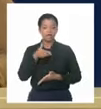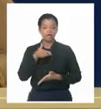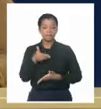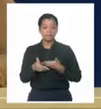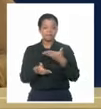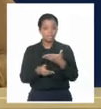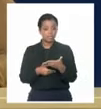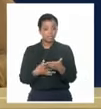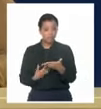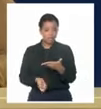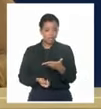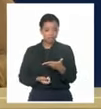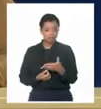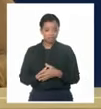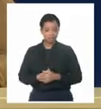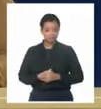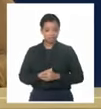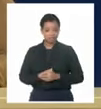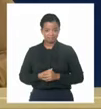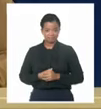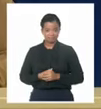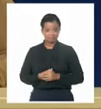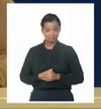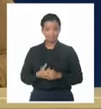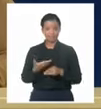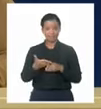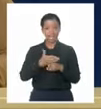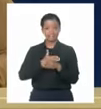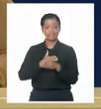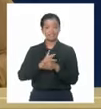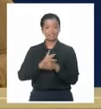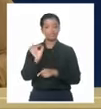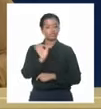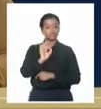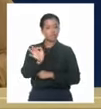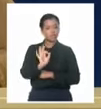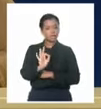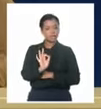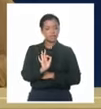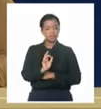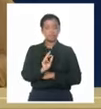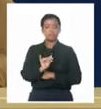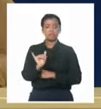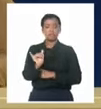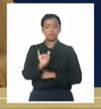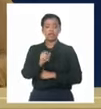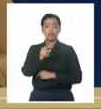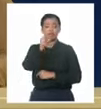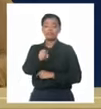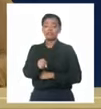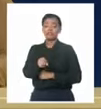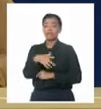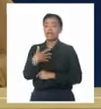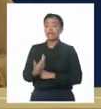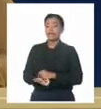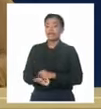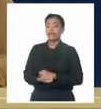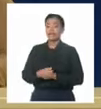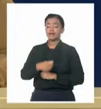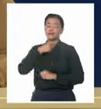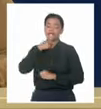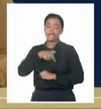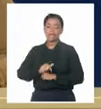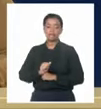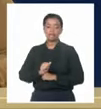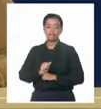hubieran sido reconocidos anteriormente o en defecto de estas personas, de las personas que están legitimadas, el